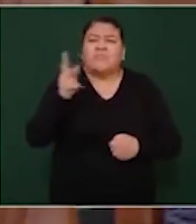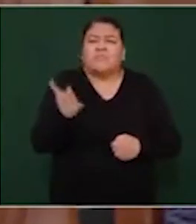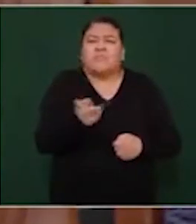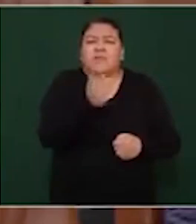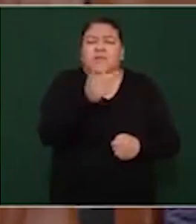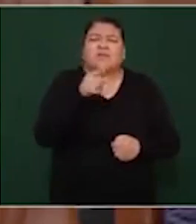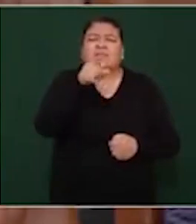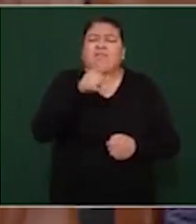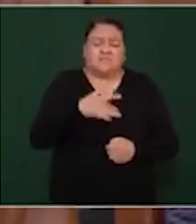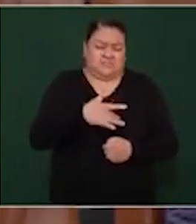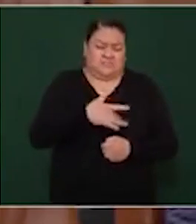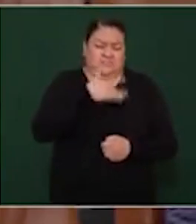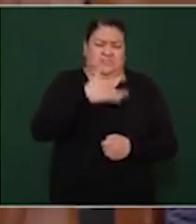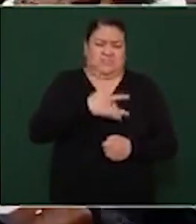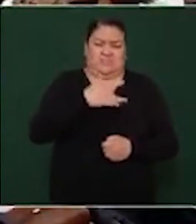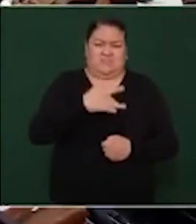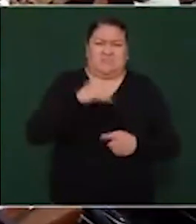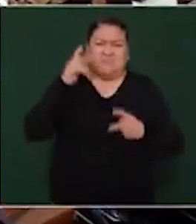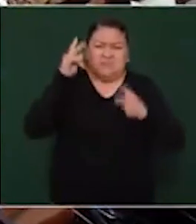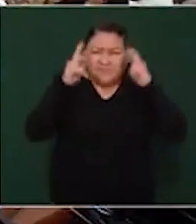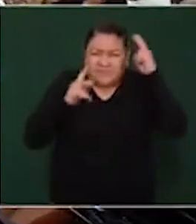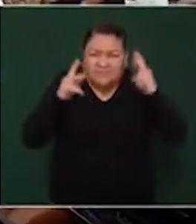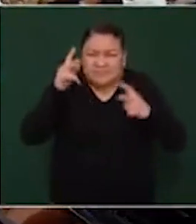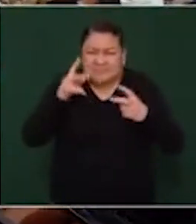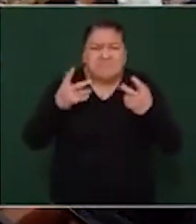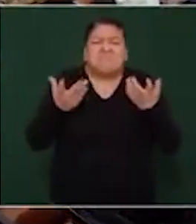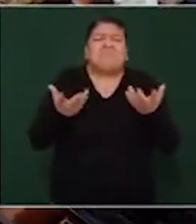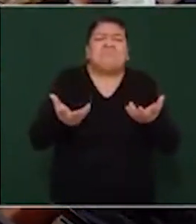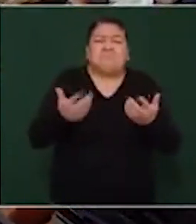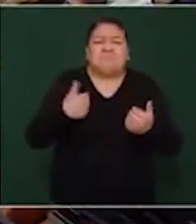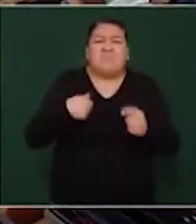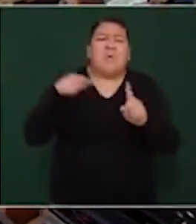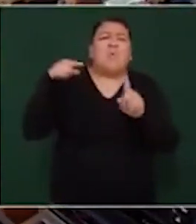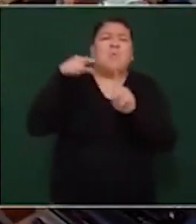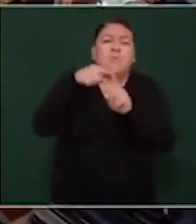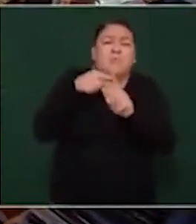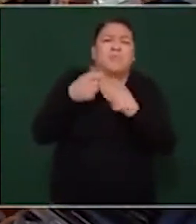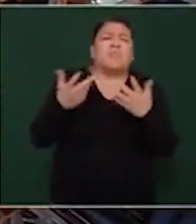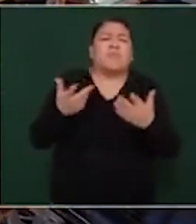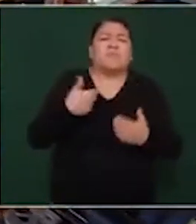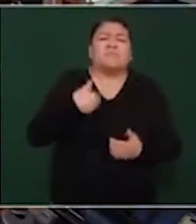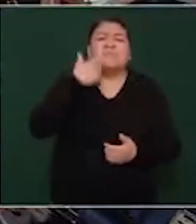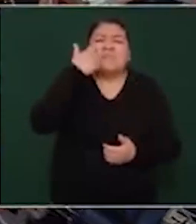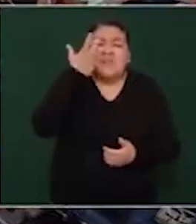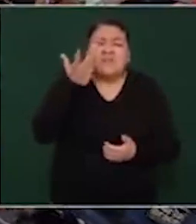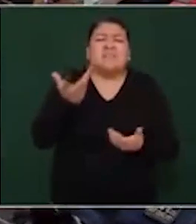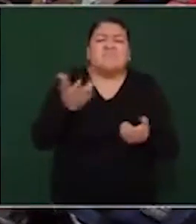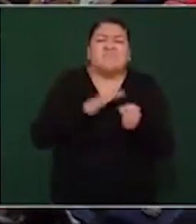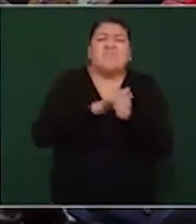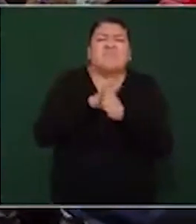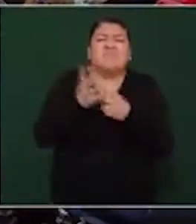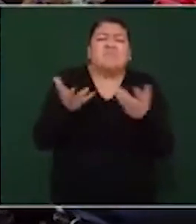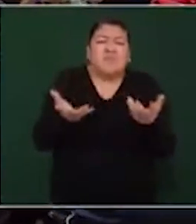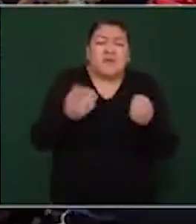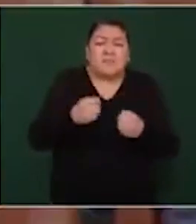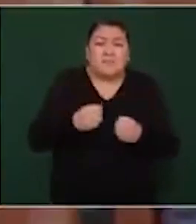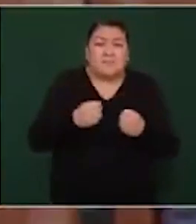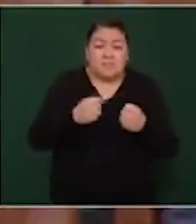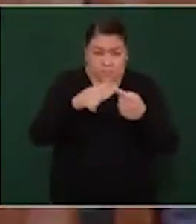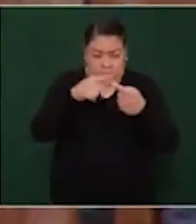impresión que usted tendría de esta gira, cuáles son sus perspectivas, y también preguntarle, presidente,